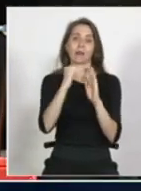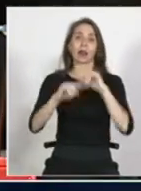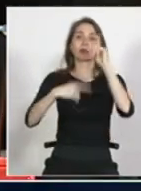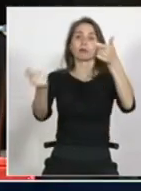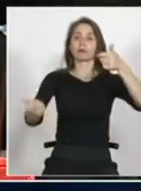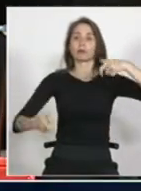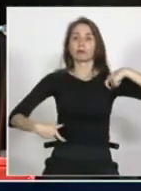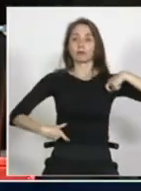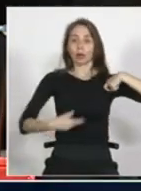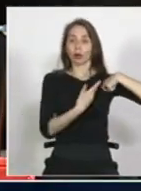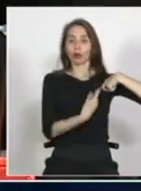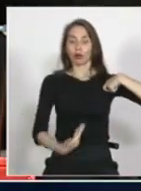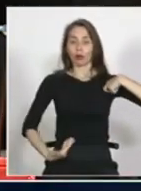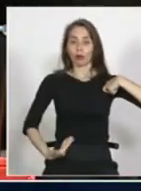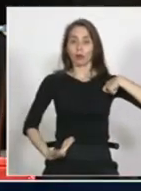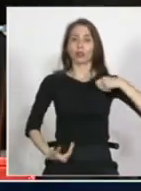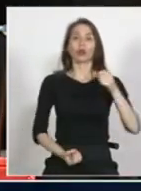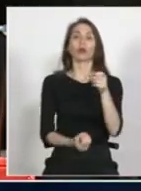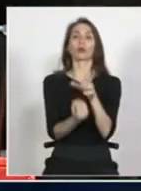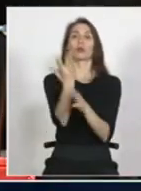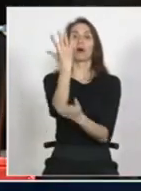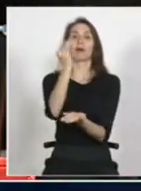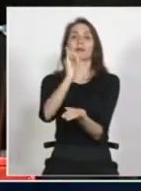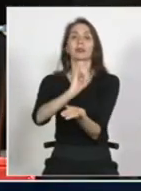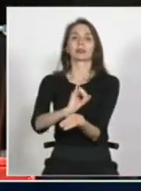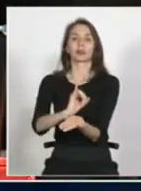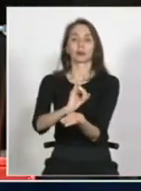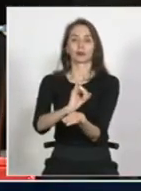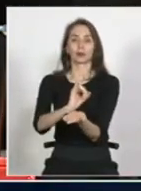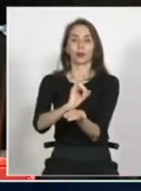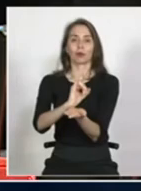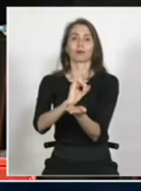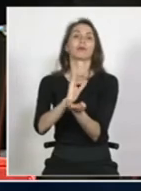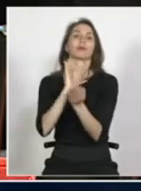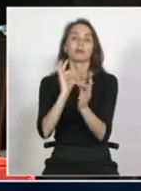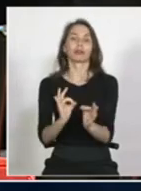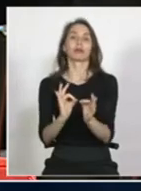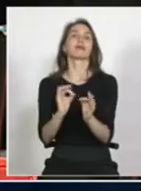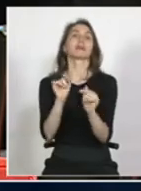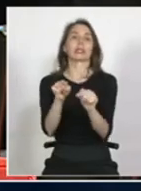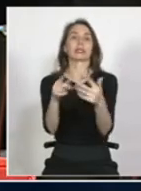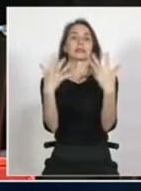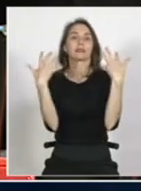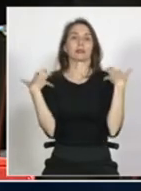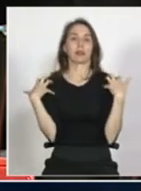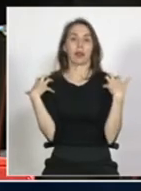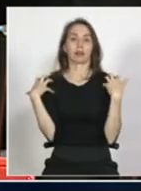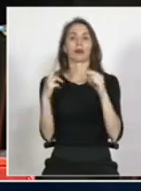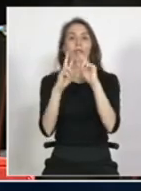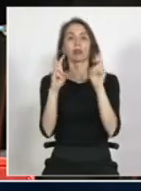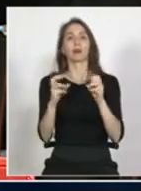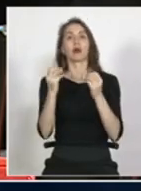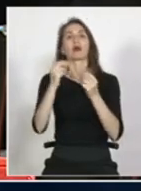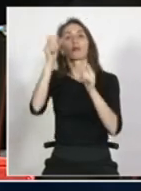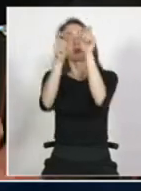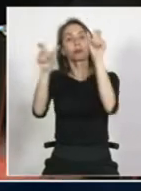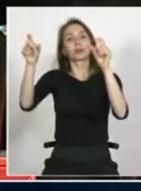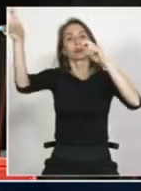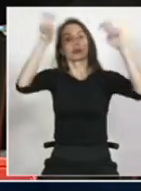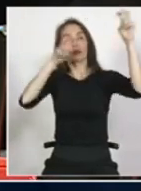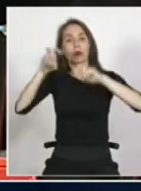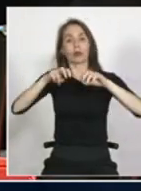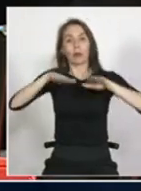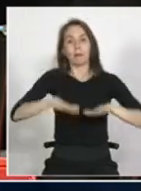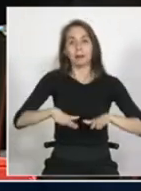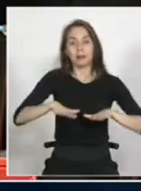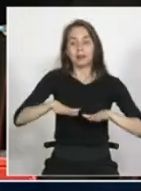agregue una nueva institucionalidad para avanzar de una vez por todas en un organismo que se haga cargo de todo el tema migratorio de extranjería, incluyendo el tema de